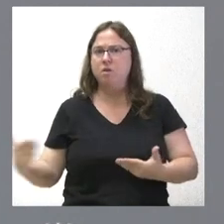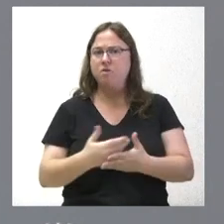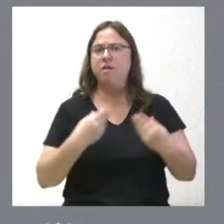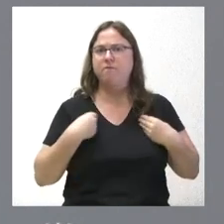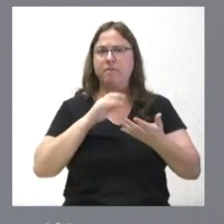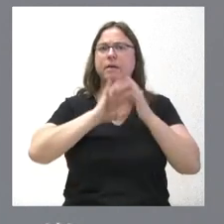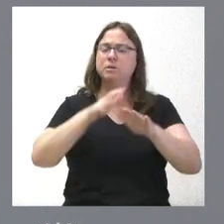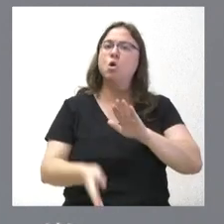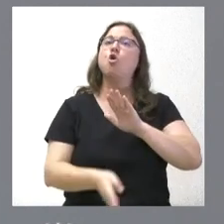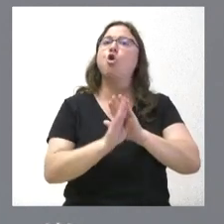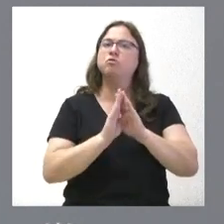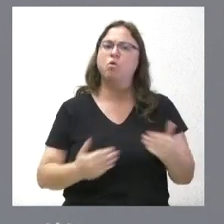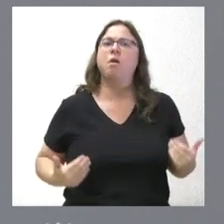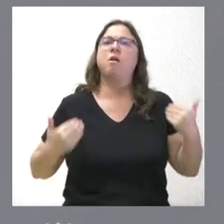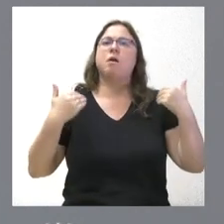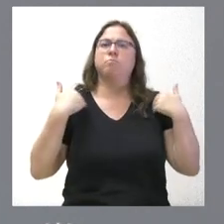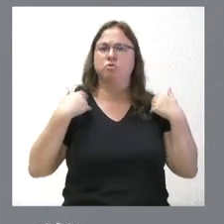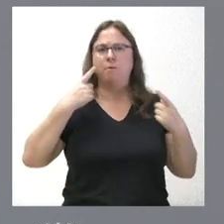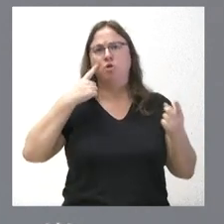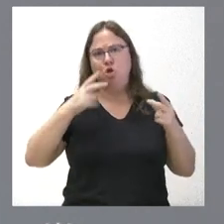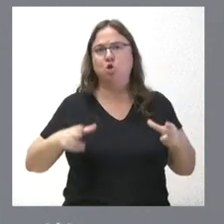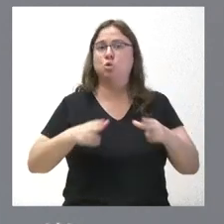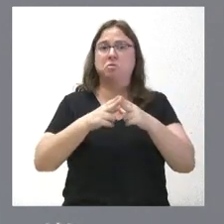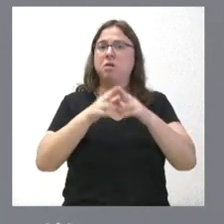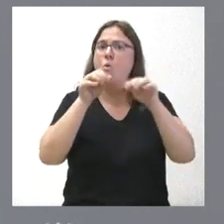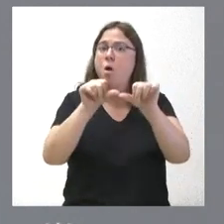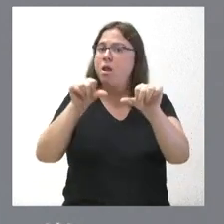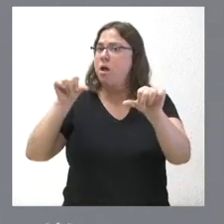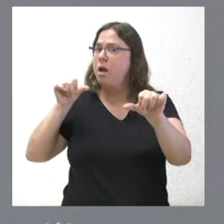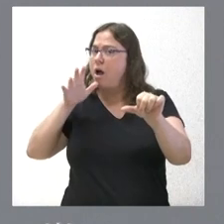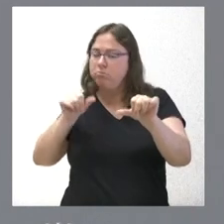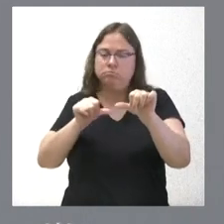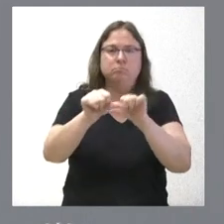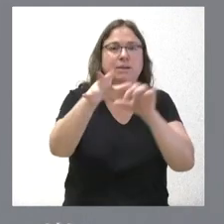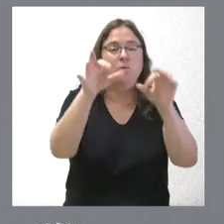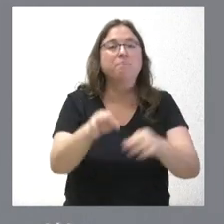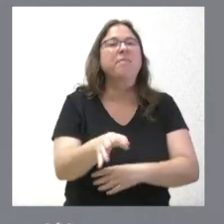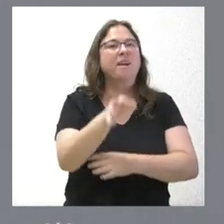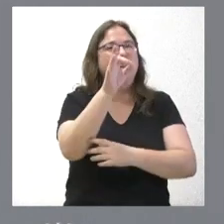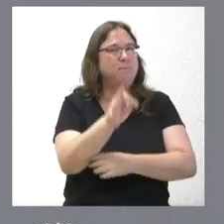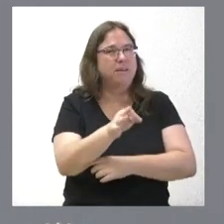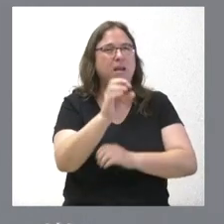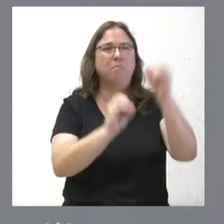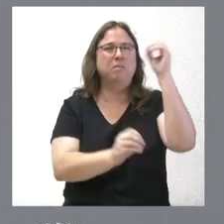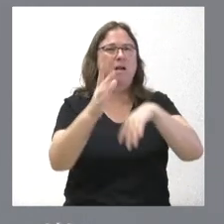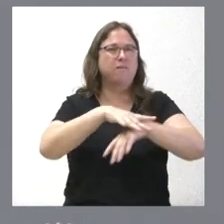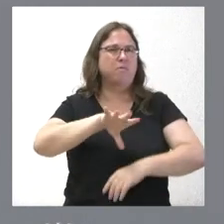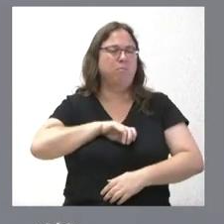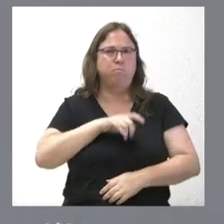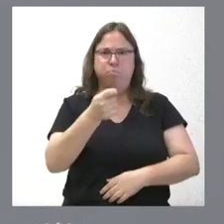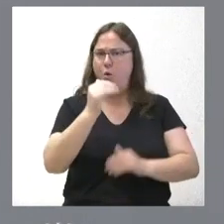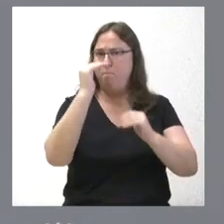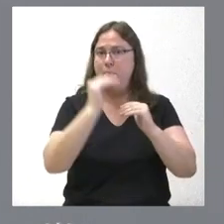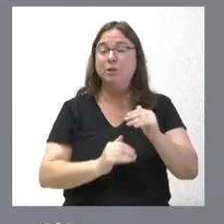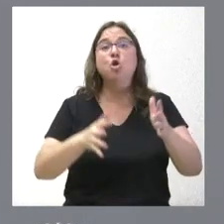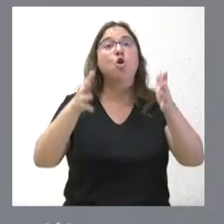manteniendo la responsabilidad social y ciudadana la que hemos mantenido todo este tiempo, bien es verdad que con una incidencia mucho menor. Y desde aquí recomendamos el